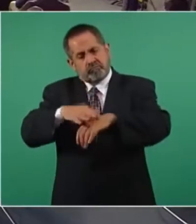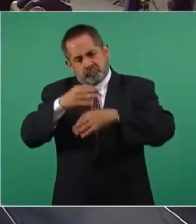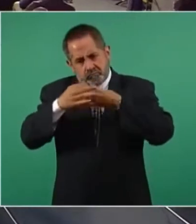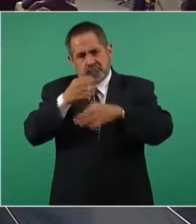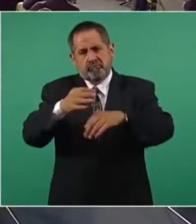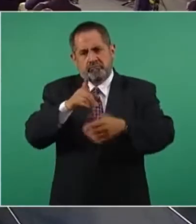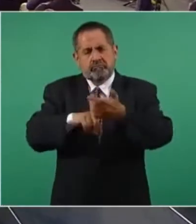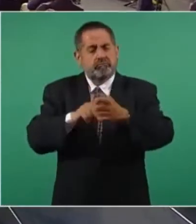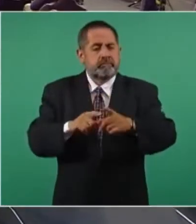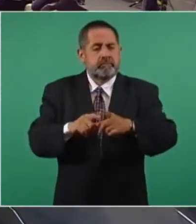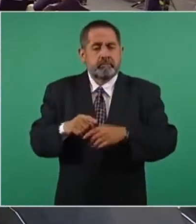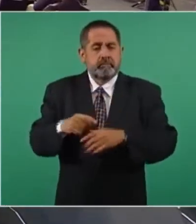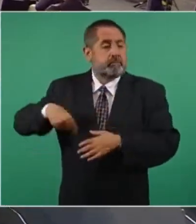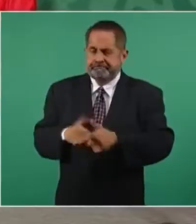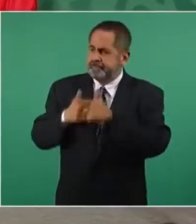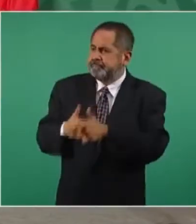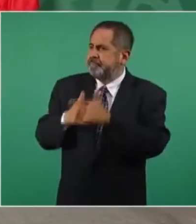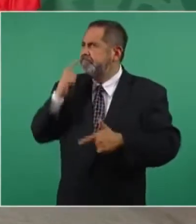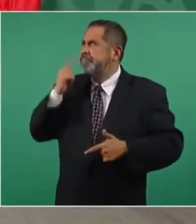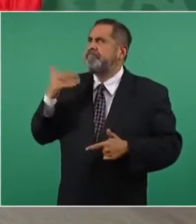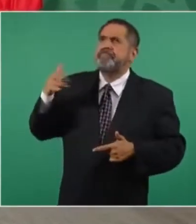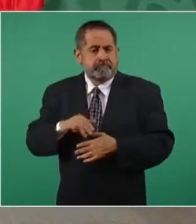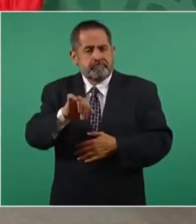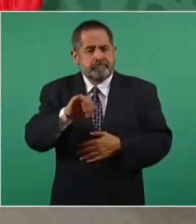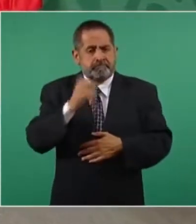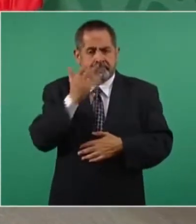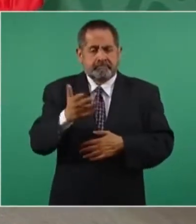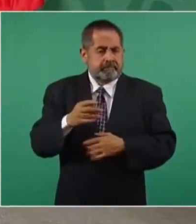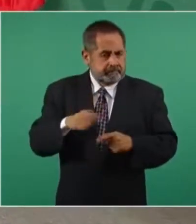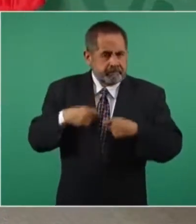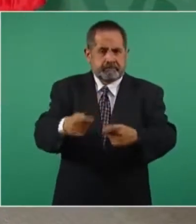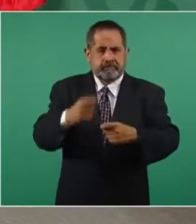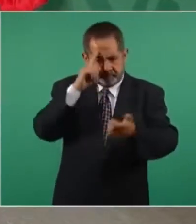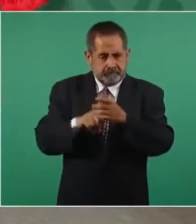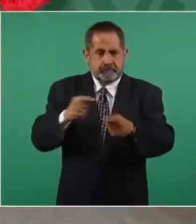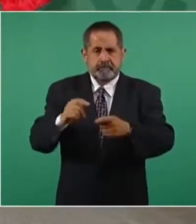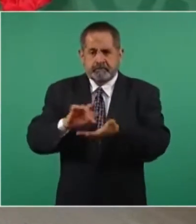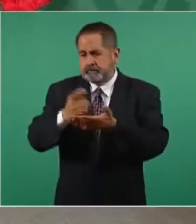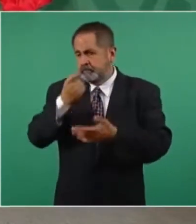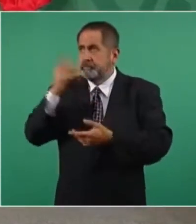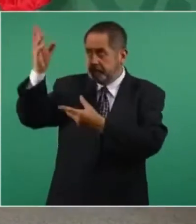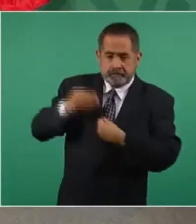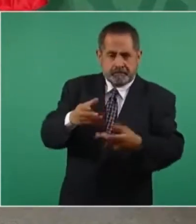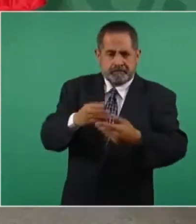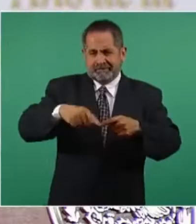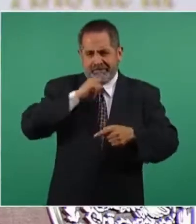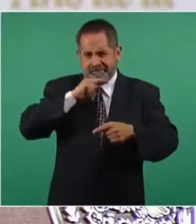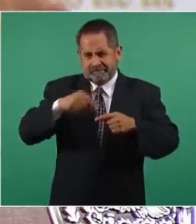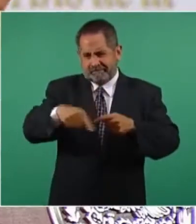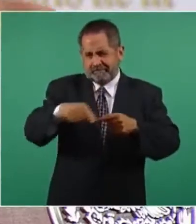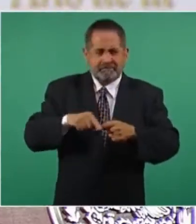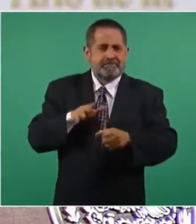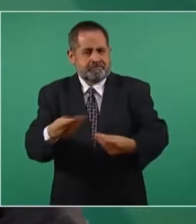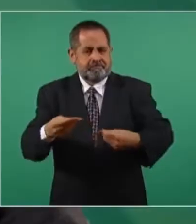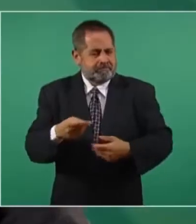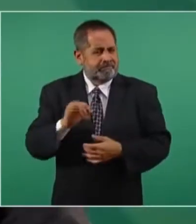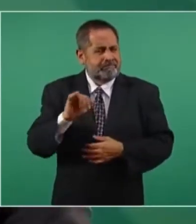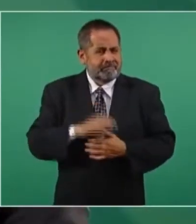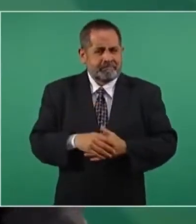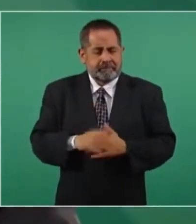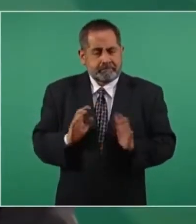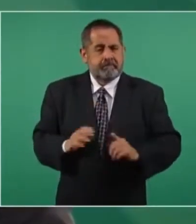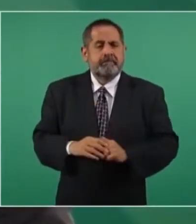de que no descansamos porque queremos que tengan sus medicamentos y que ya muy pronto lo vamos a lograr.